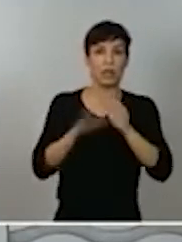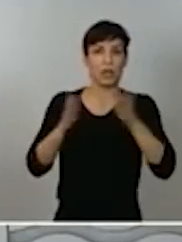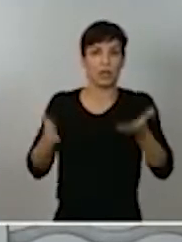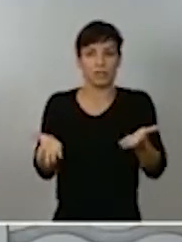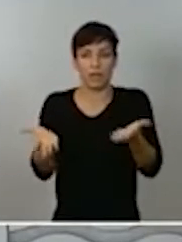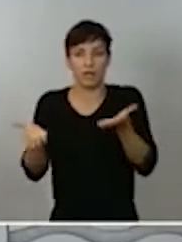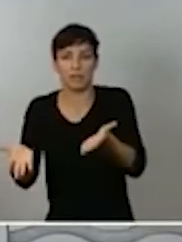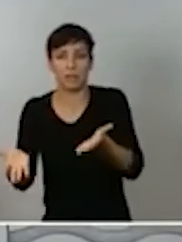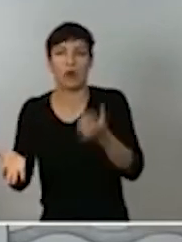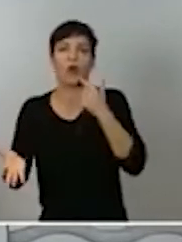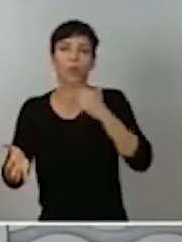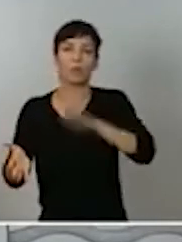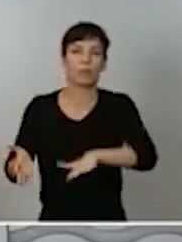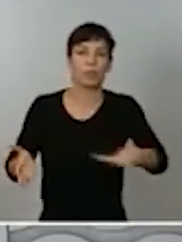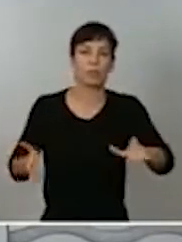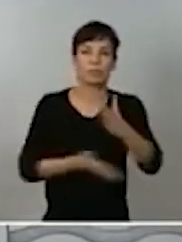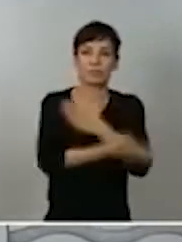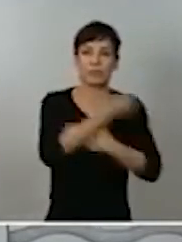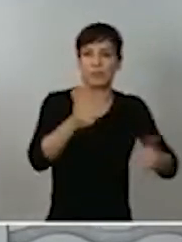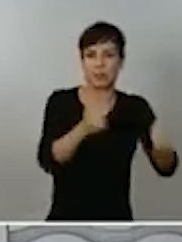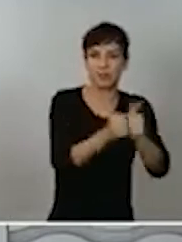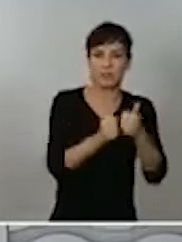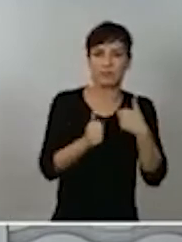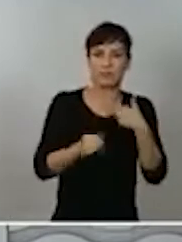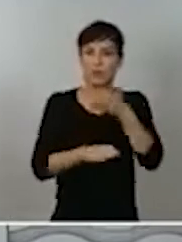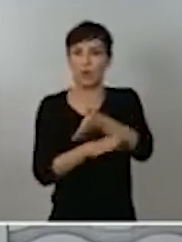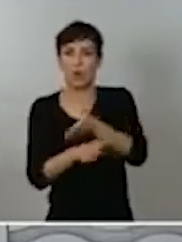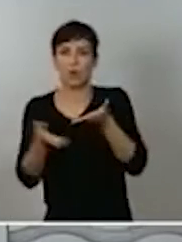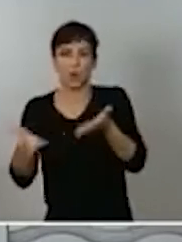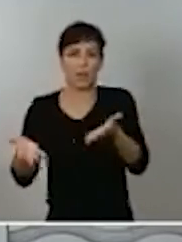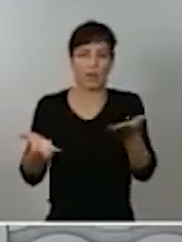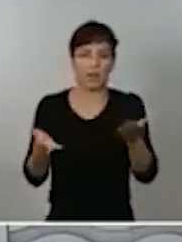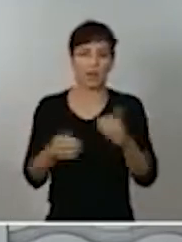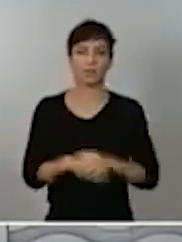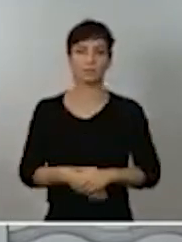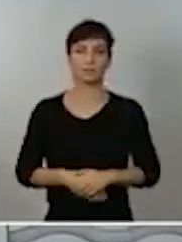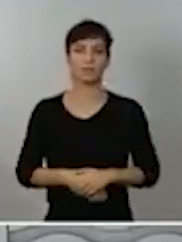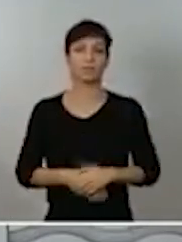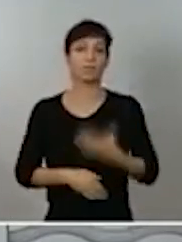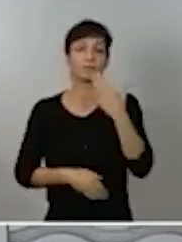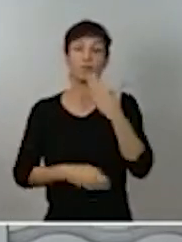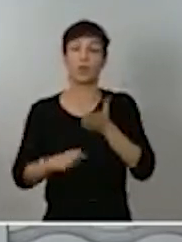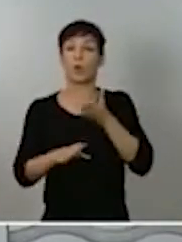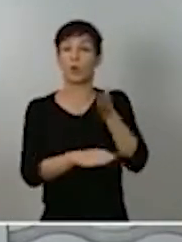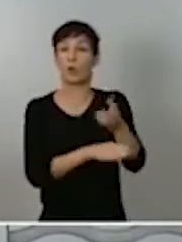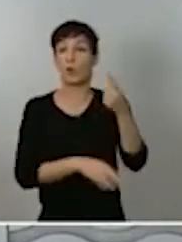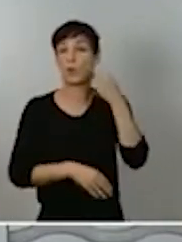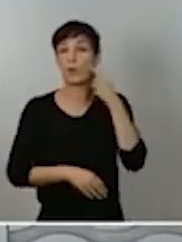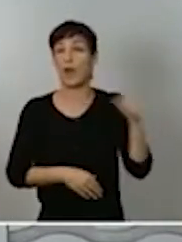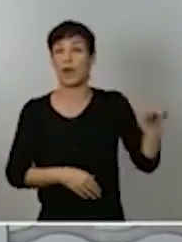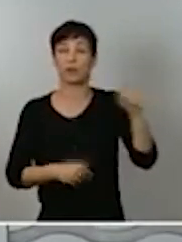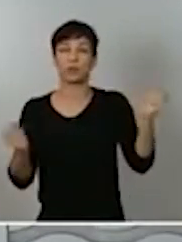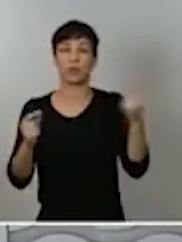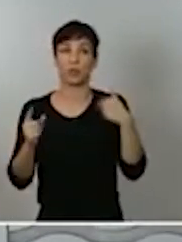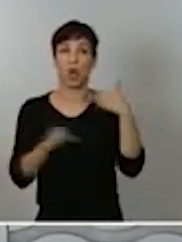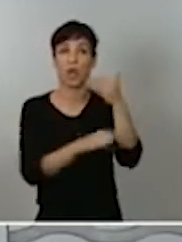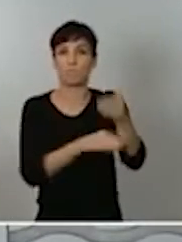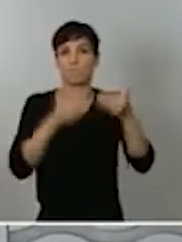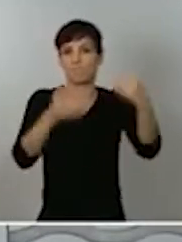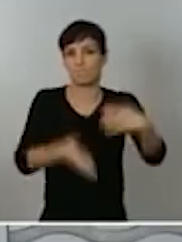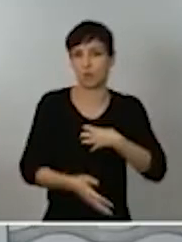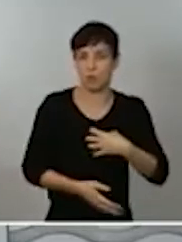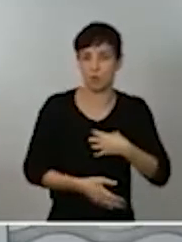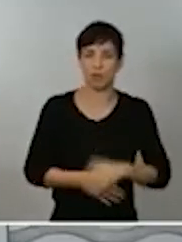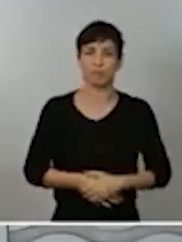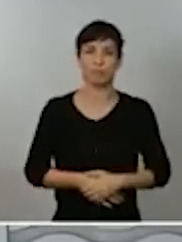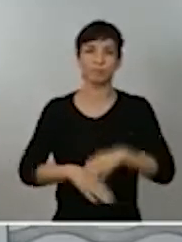discapacidad o dependientes, desplazamiento inaplazable a entidades financieras o de seguros, trámites administrativos o pruebas